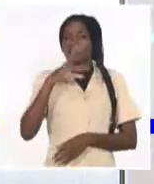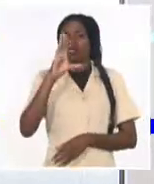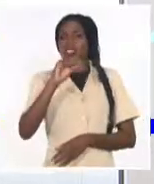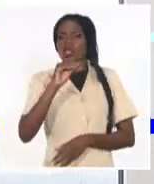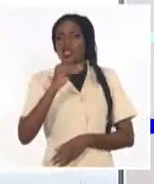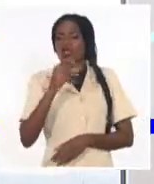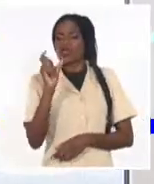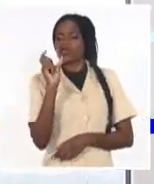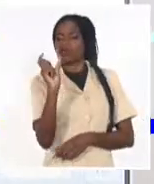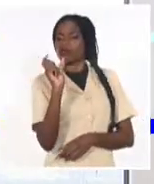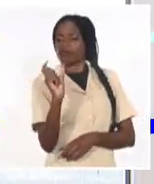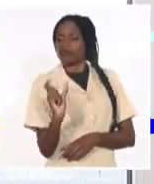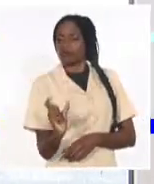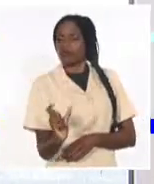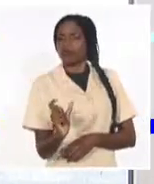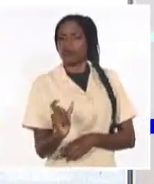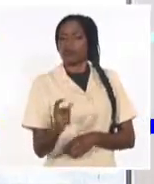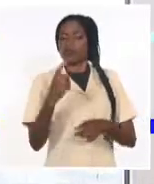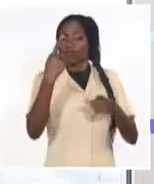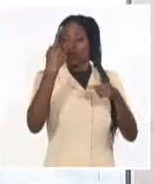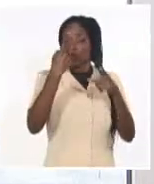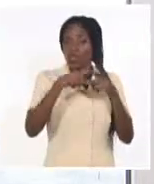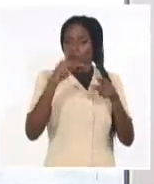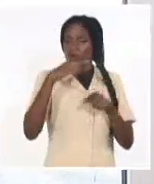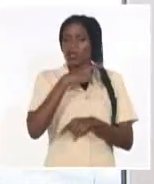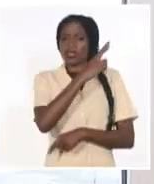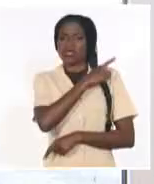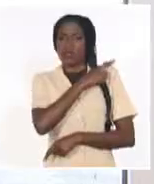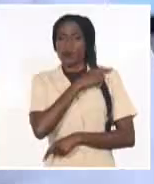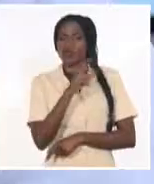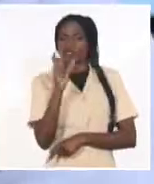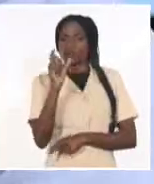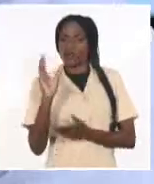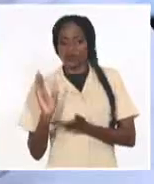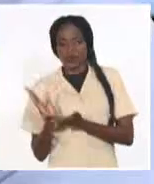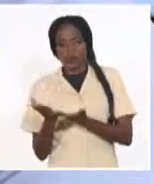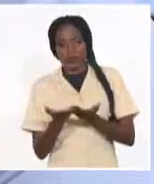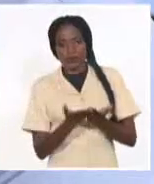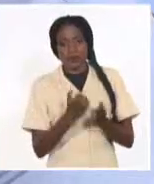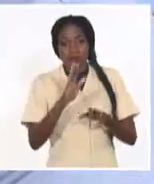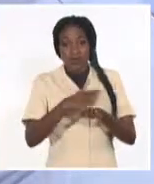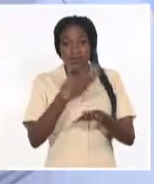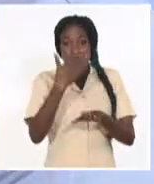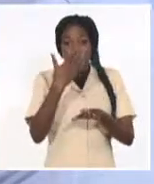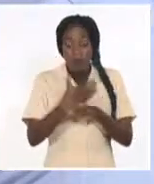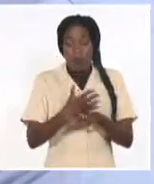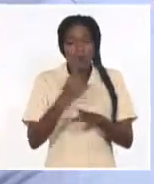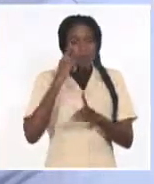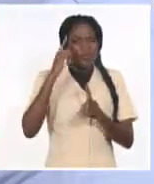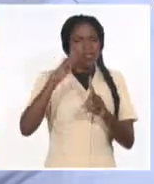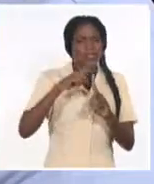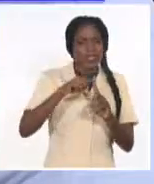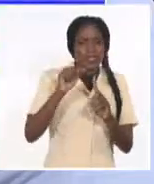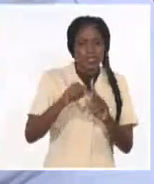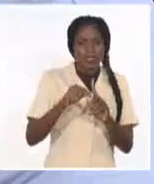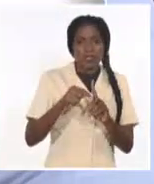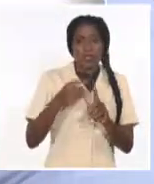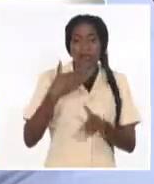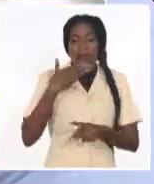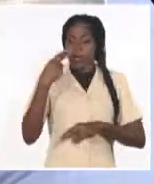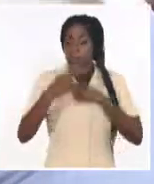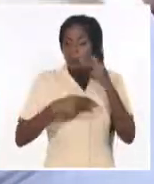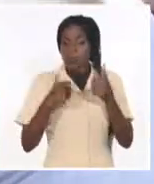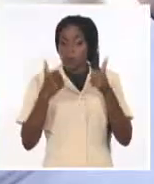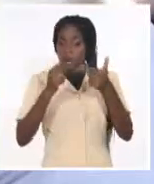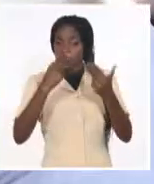atletas, en tanto Jorge Luis Brocho Lorenzo tuvo a su cargo las palabras de recibimiento. Después de haber sido testigo de esta fabulosa actuación,